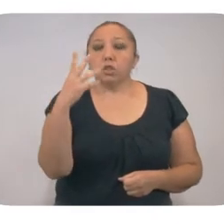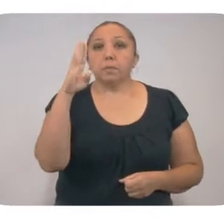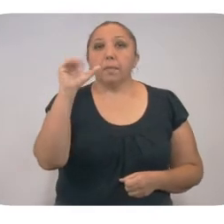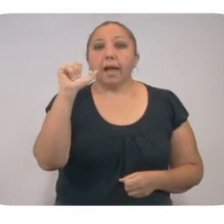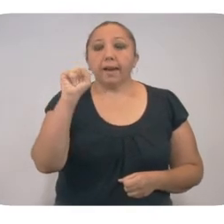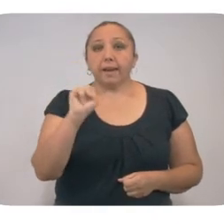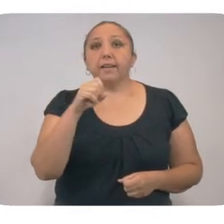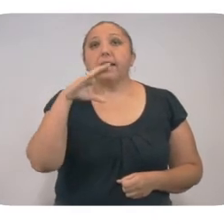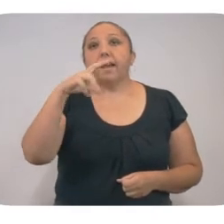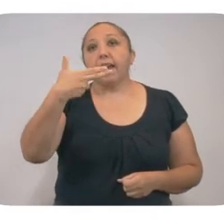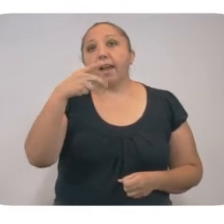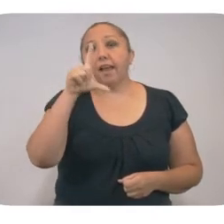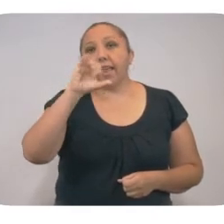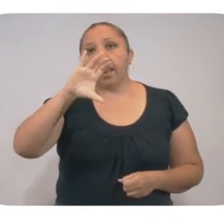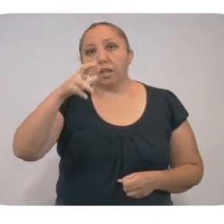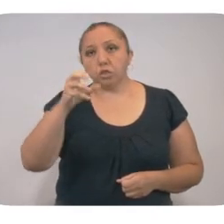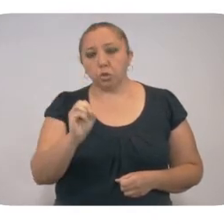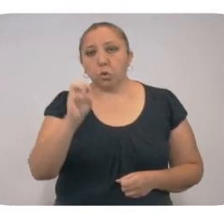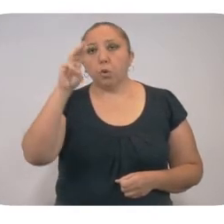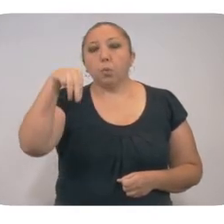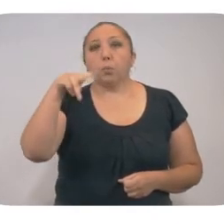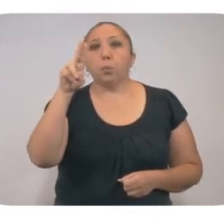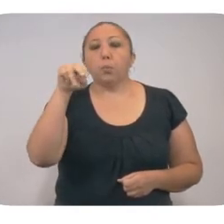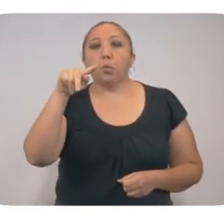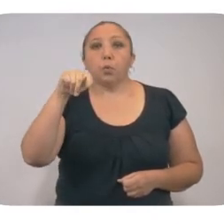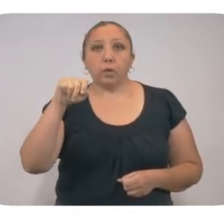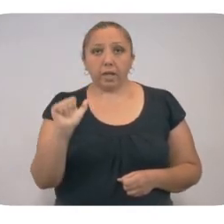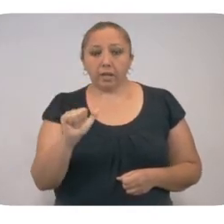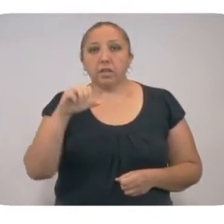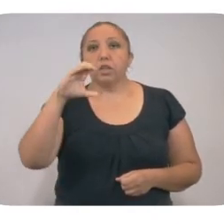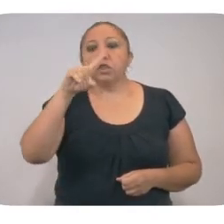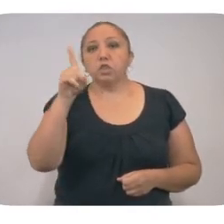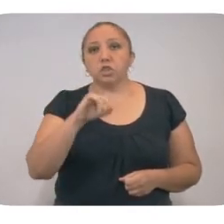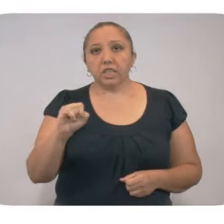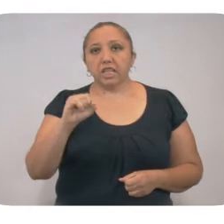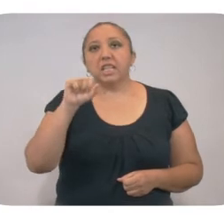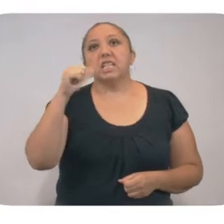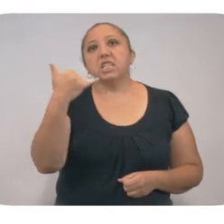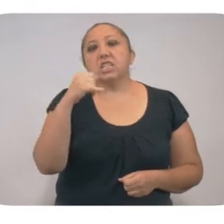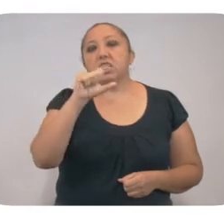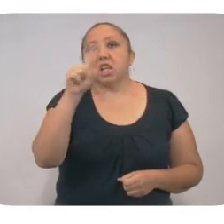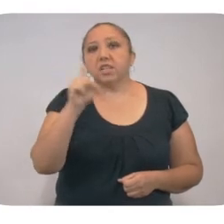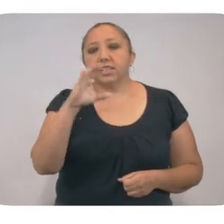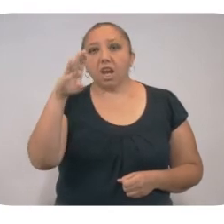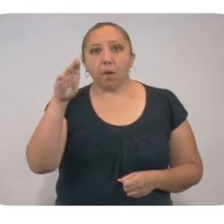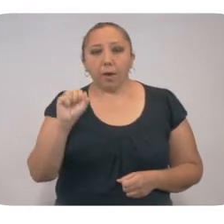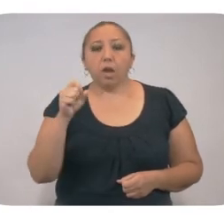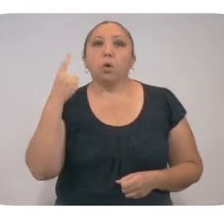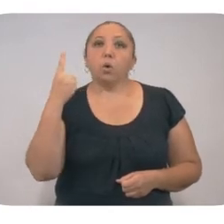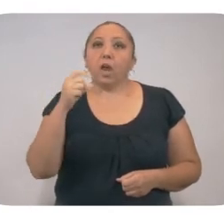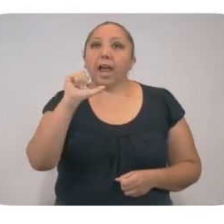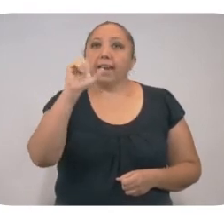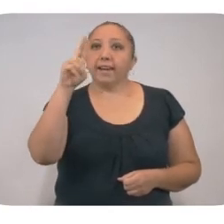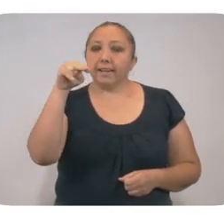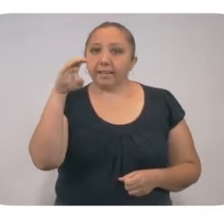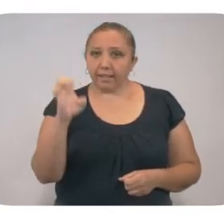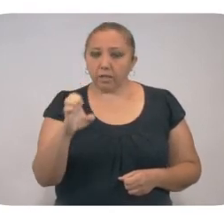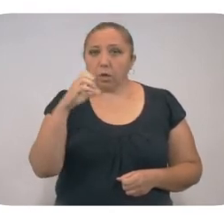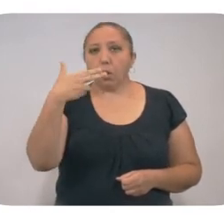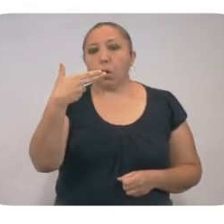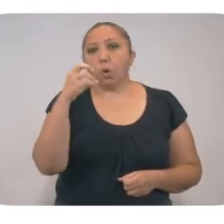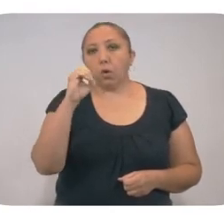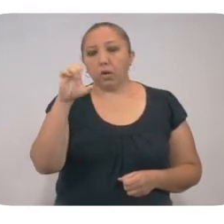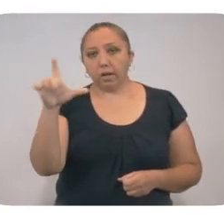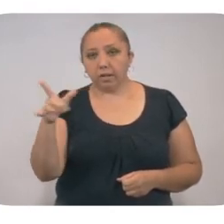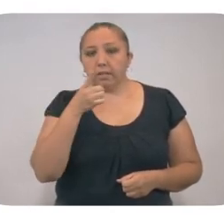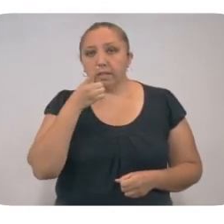Canzacac, Jalachó, Muna, Tamec, Tecó, Xoxel y Yaxcabá, y 1 en Acanqué, Aquil, Concal,